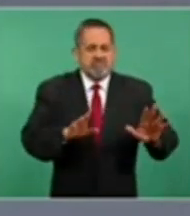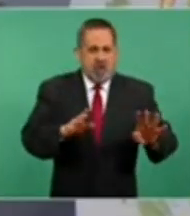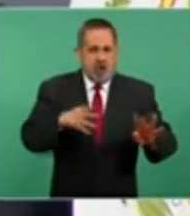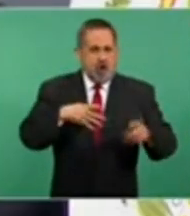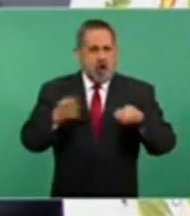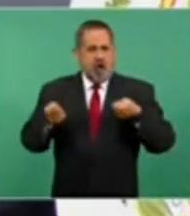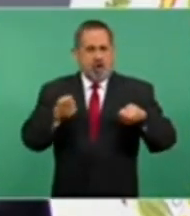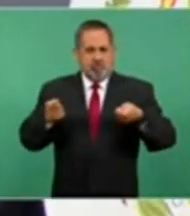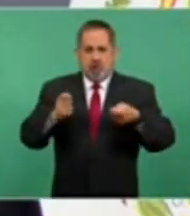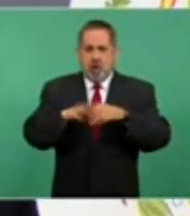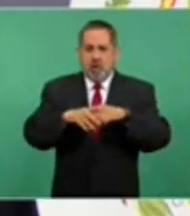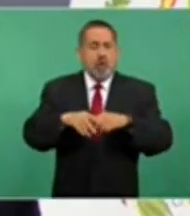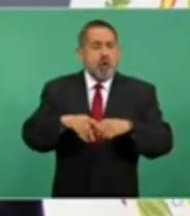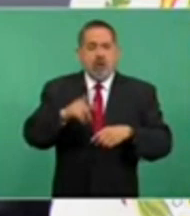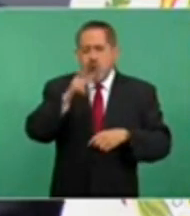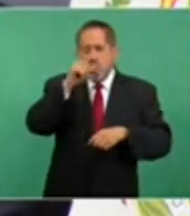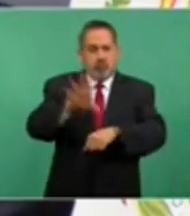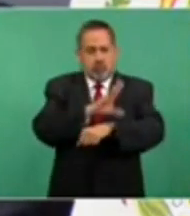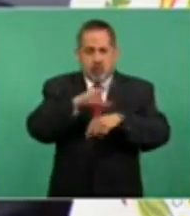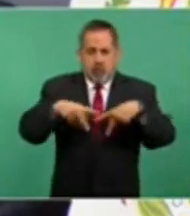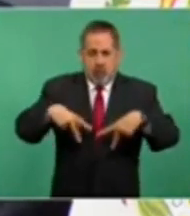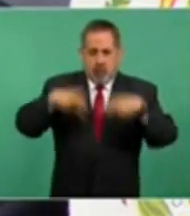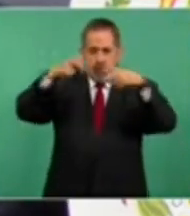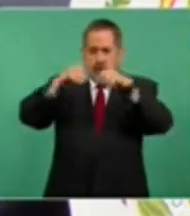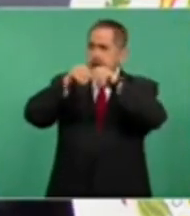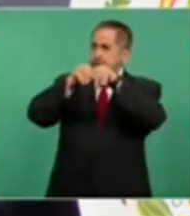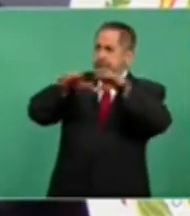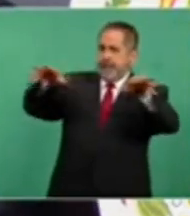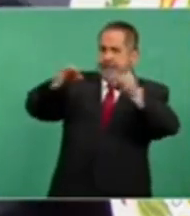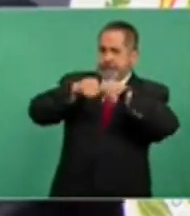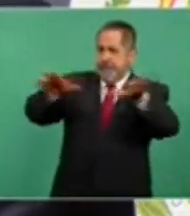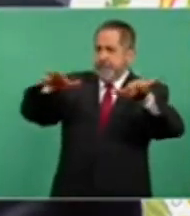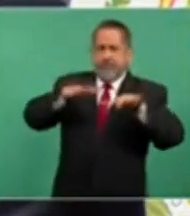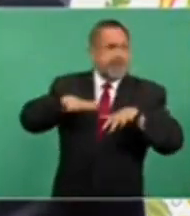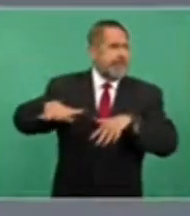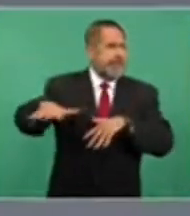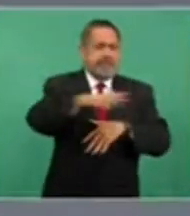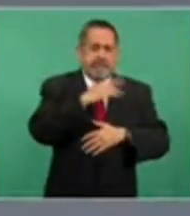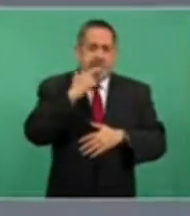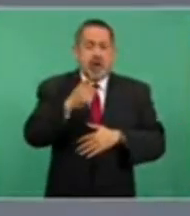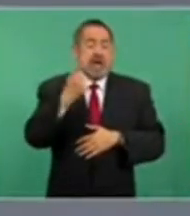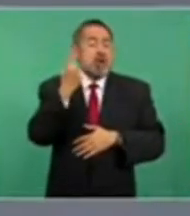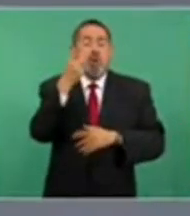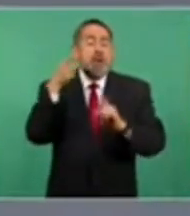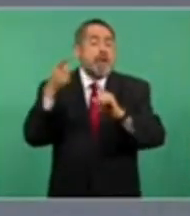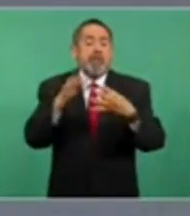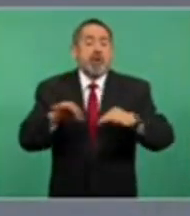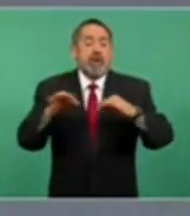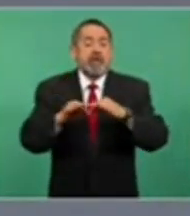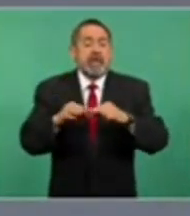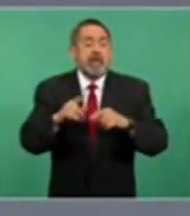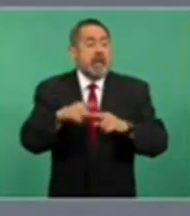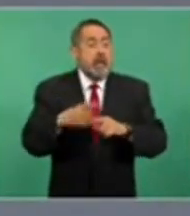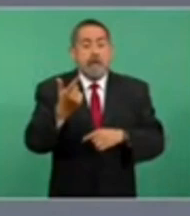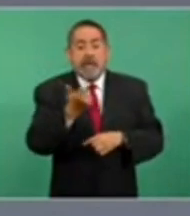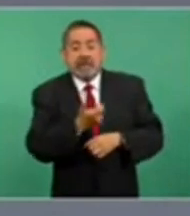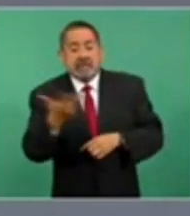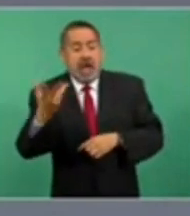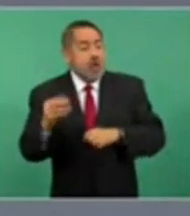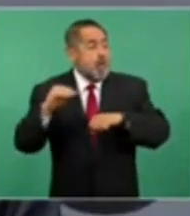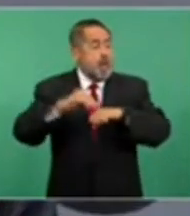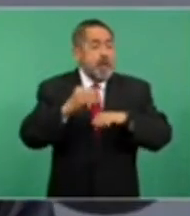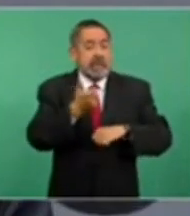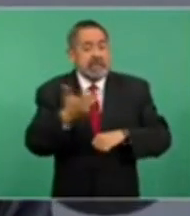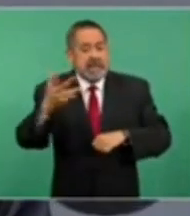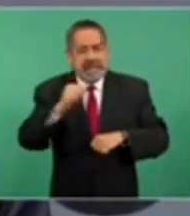en el manejo de las líneas de transmisión y lo más importante, mantener sin aumento en términos